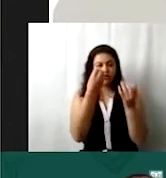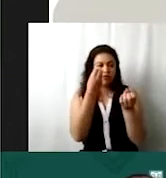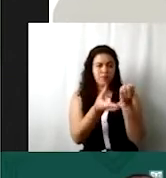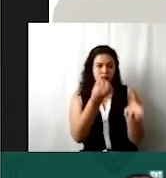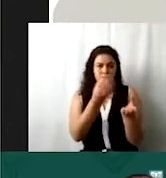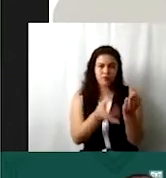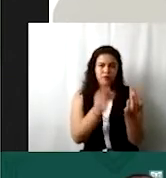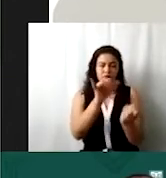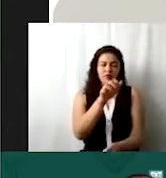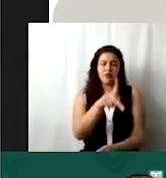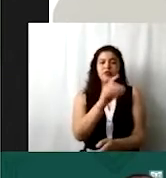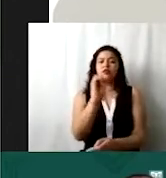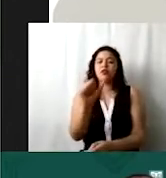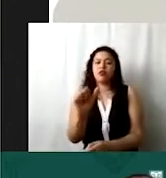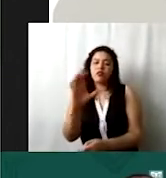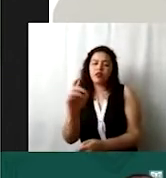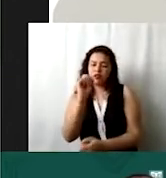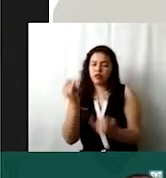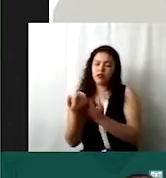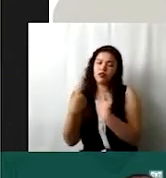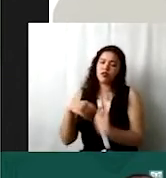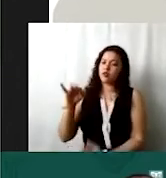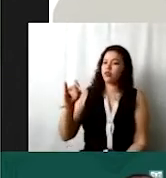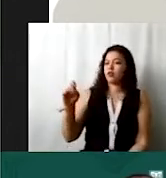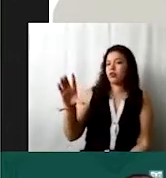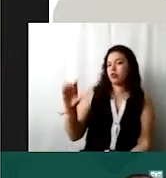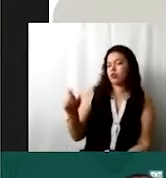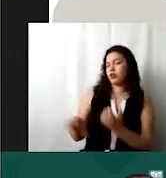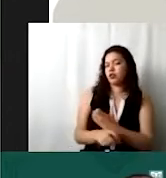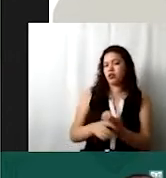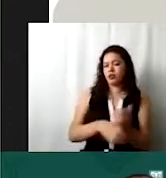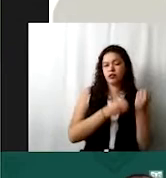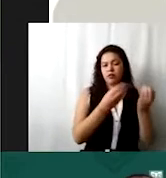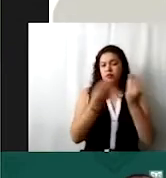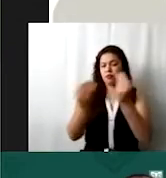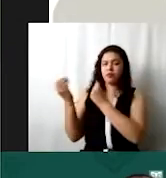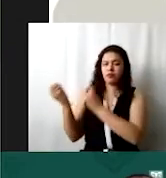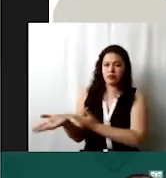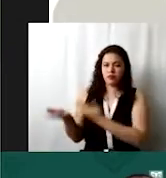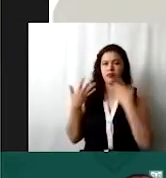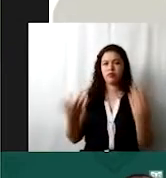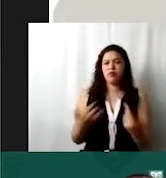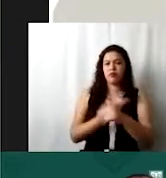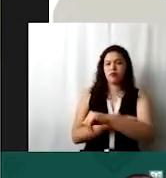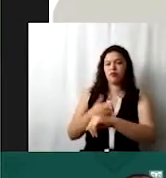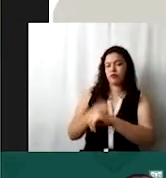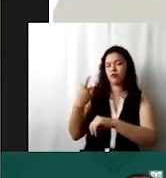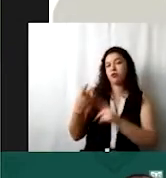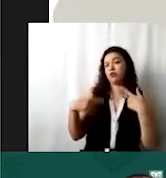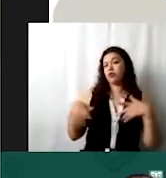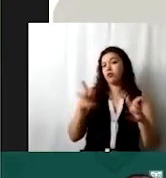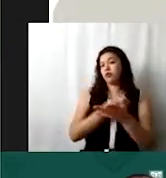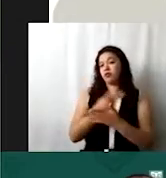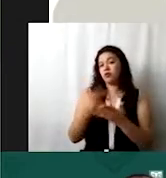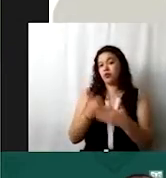IAPES o ACES, y también personas físicas en especie. Entonces, ahora vamos a registrar suponiendo que en su proyecto de personas